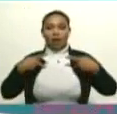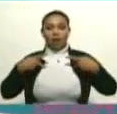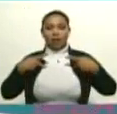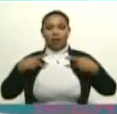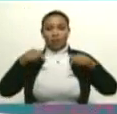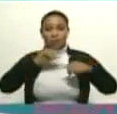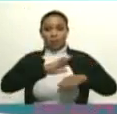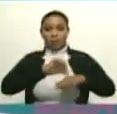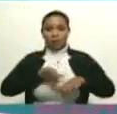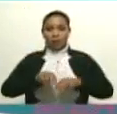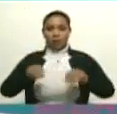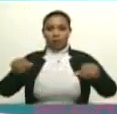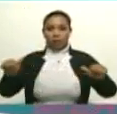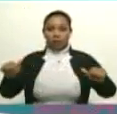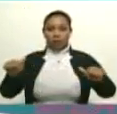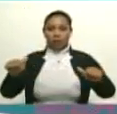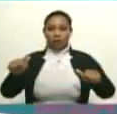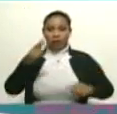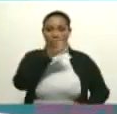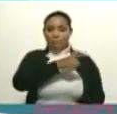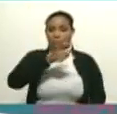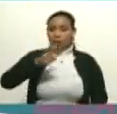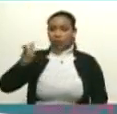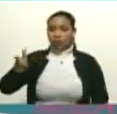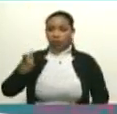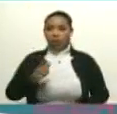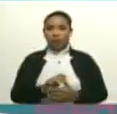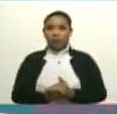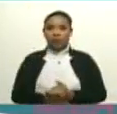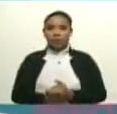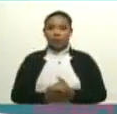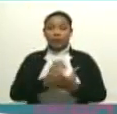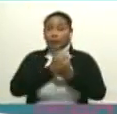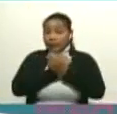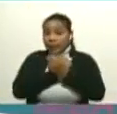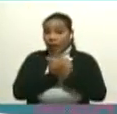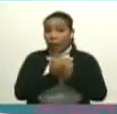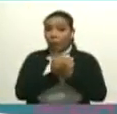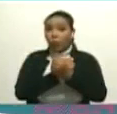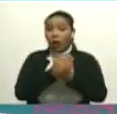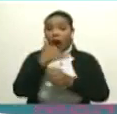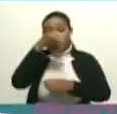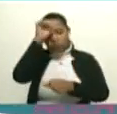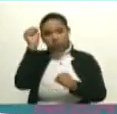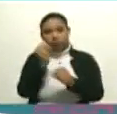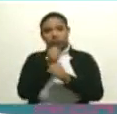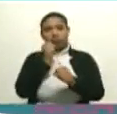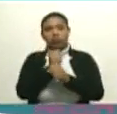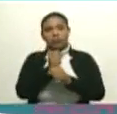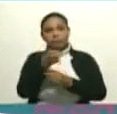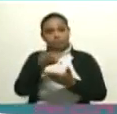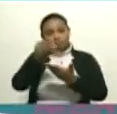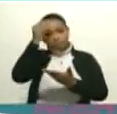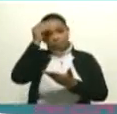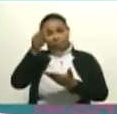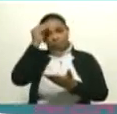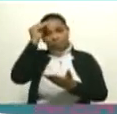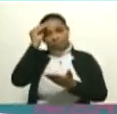nuestra tierra, de nuestra gente y el amor, sembrar el amor y aprender a la